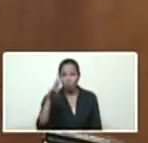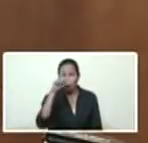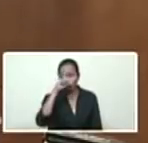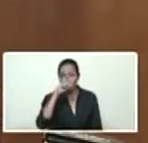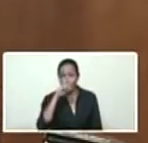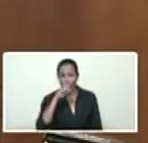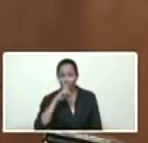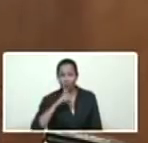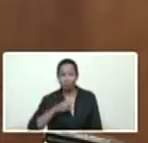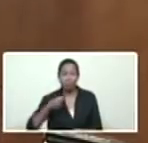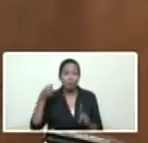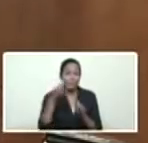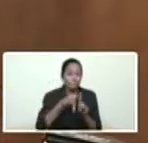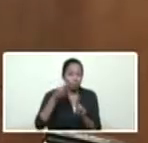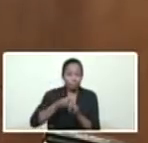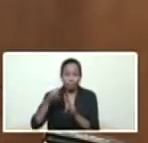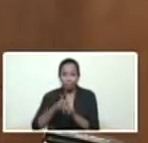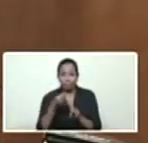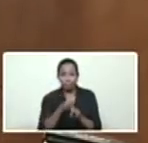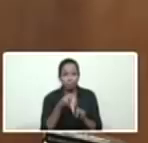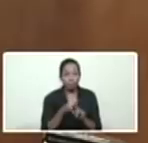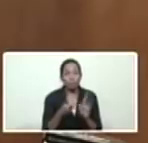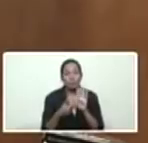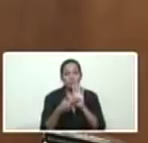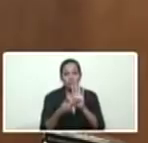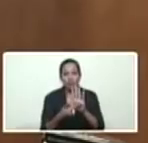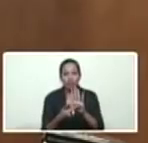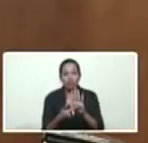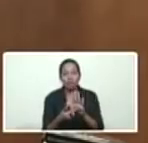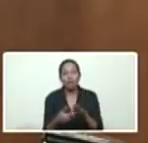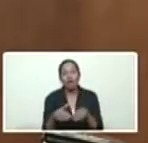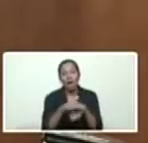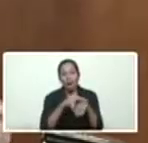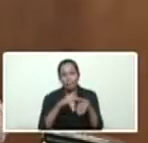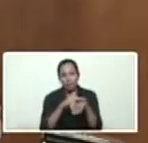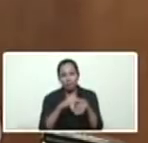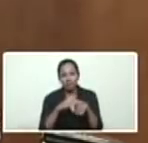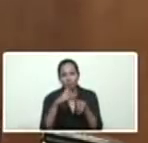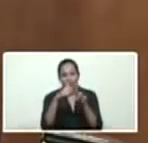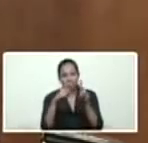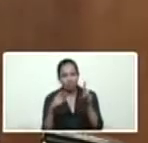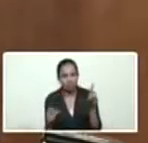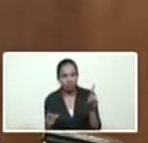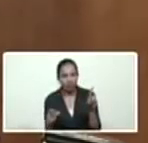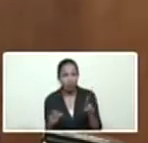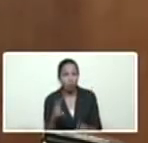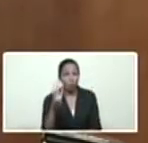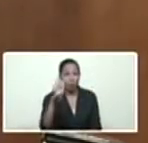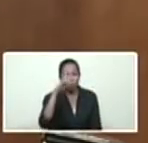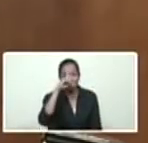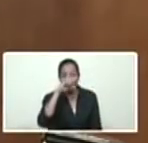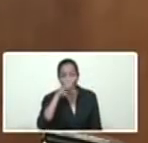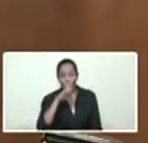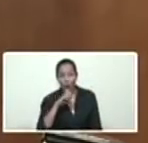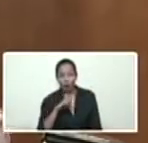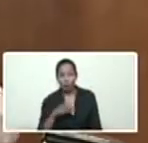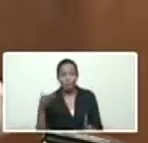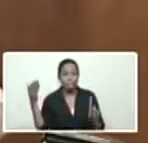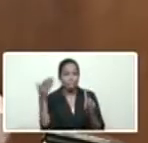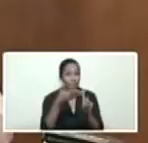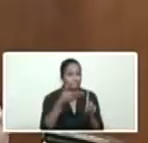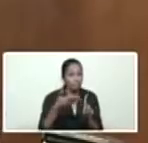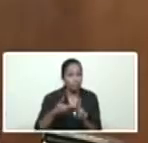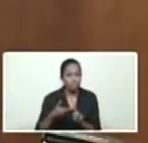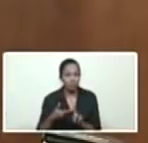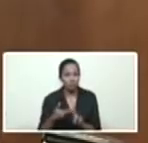guerra incesante al frente del ministerio eléctrico y de Corvoele. Cuatro años de guerra. Le he pedido que